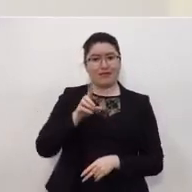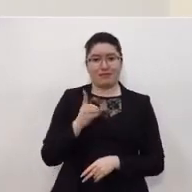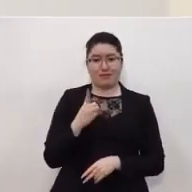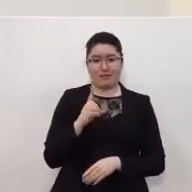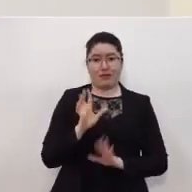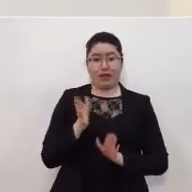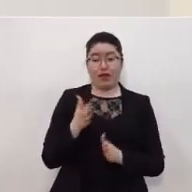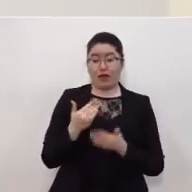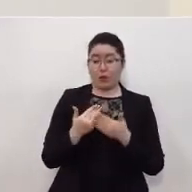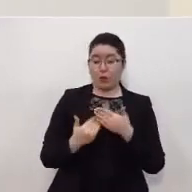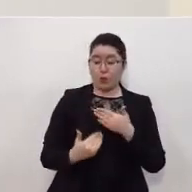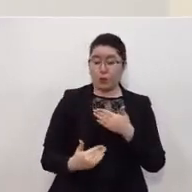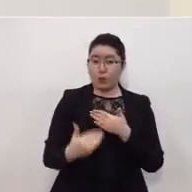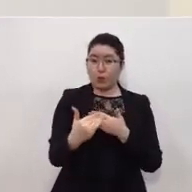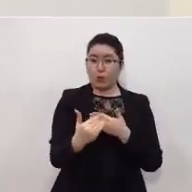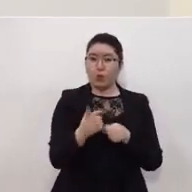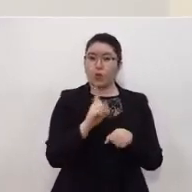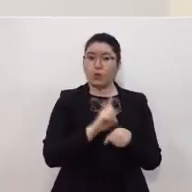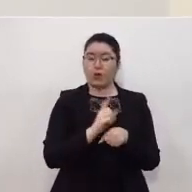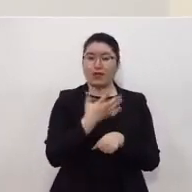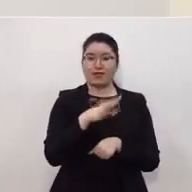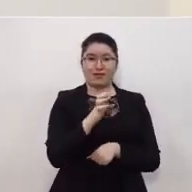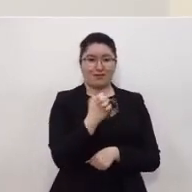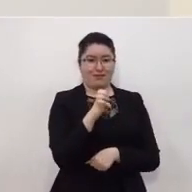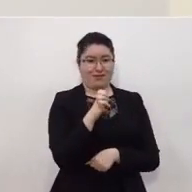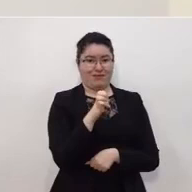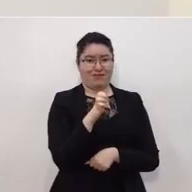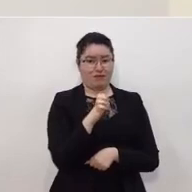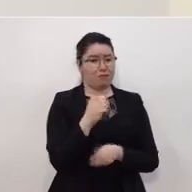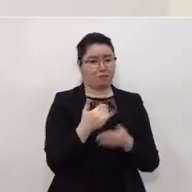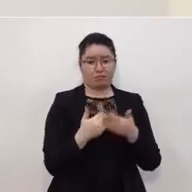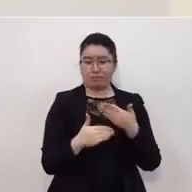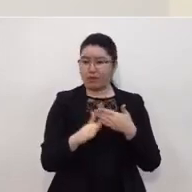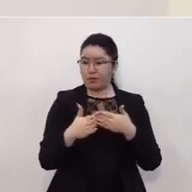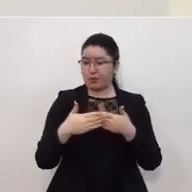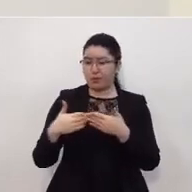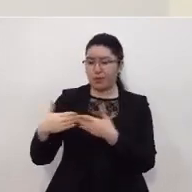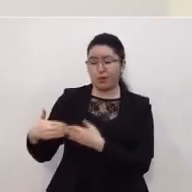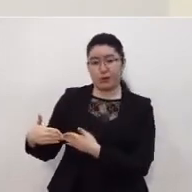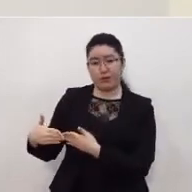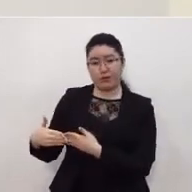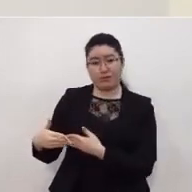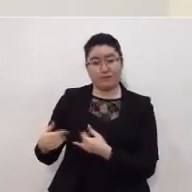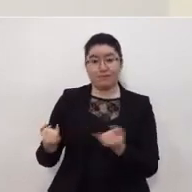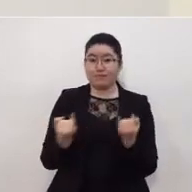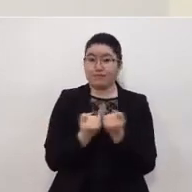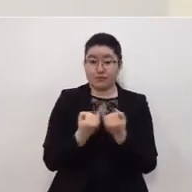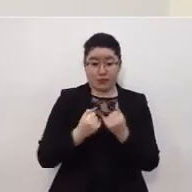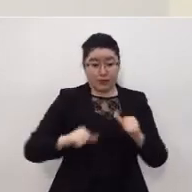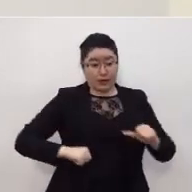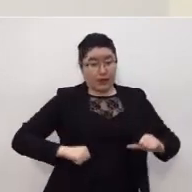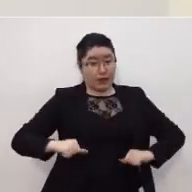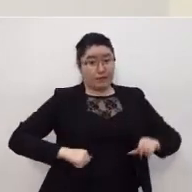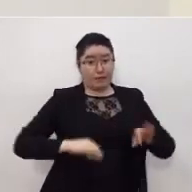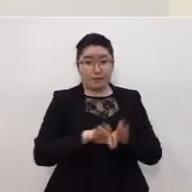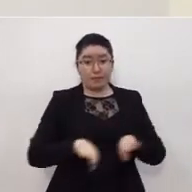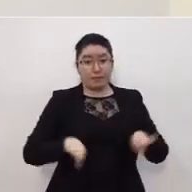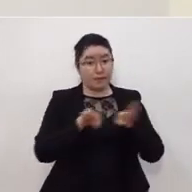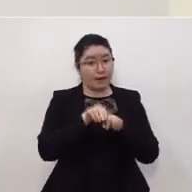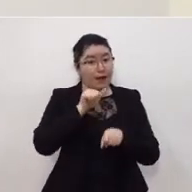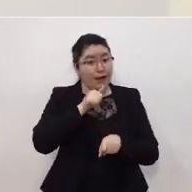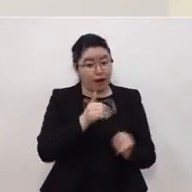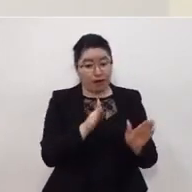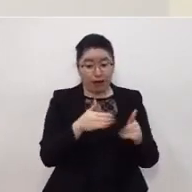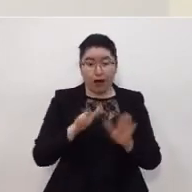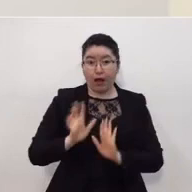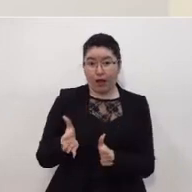diciembre hasta el día 10 de enero y que en este lapso suspendiendo las actividades no esenciales